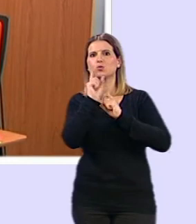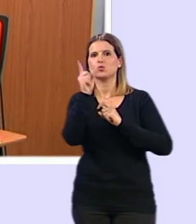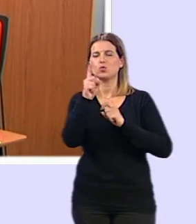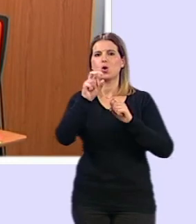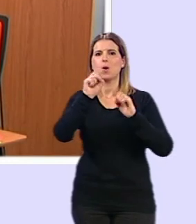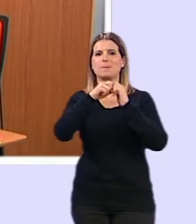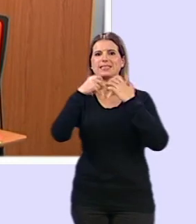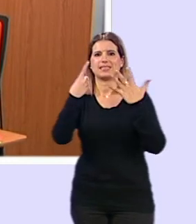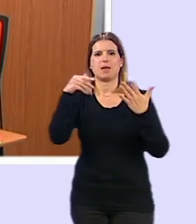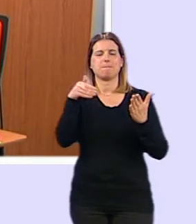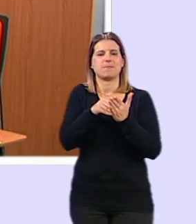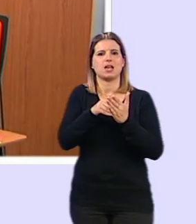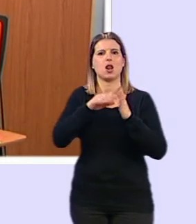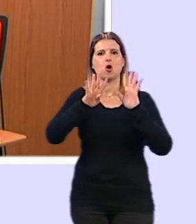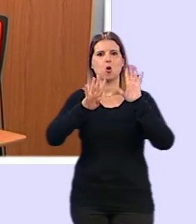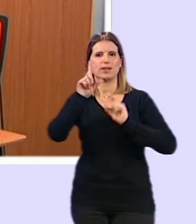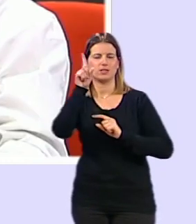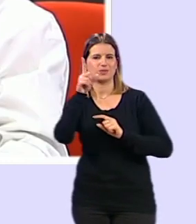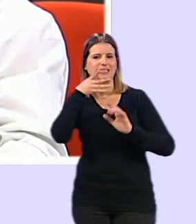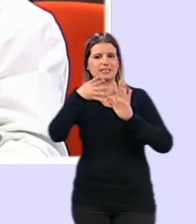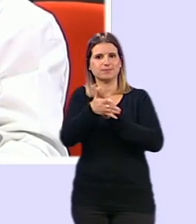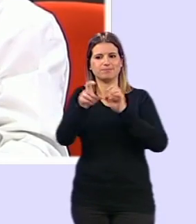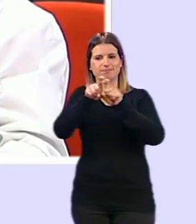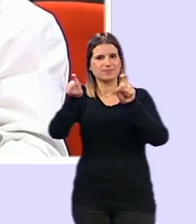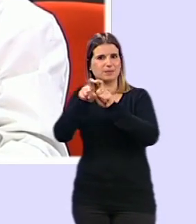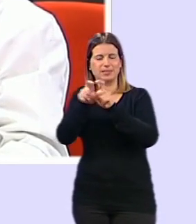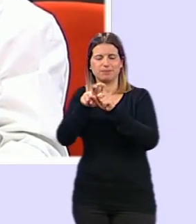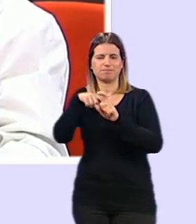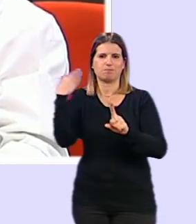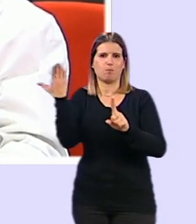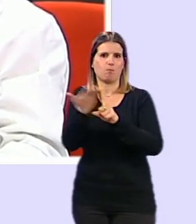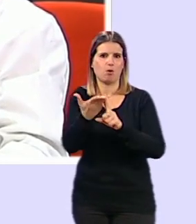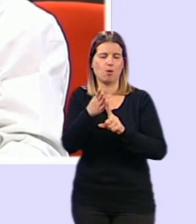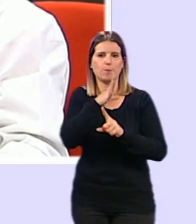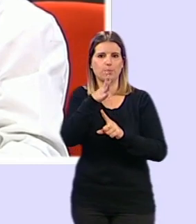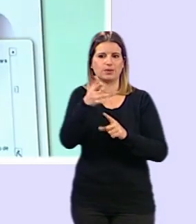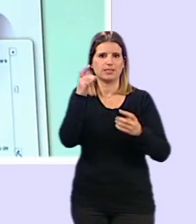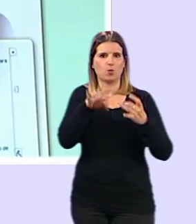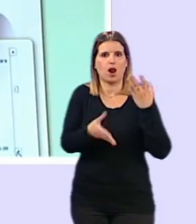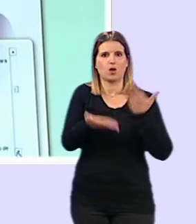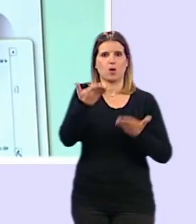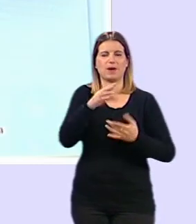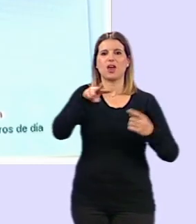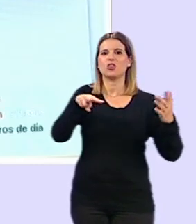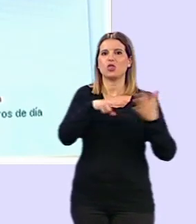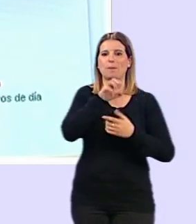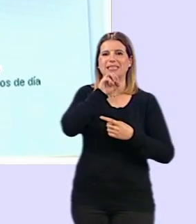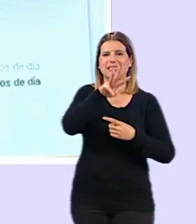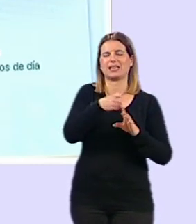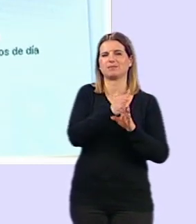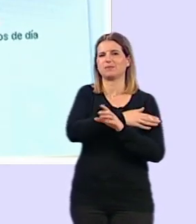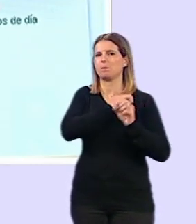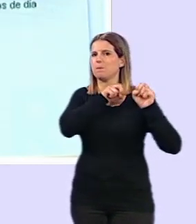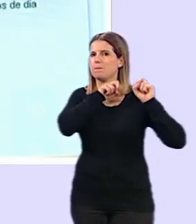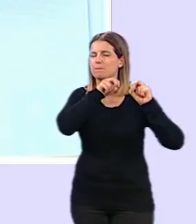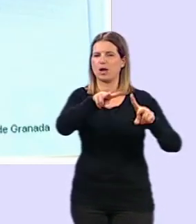.091 una cifra que deja el tejido productivo de la provincia tocado y a niveles del año 2013 uno de los peores ejercicios de